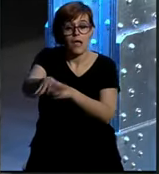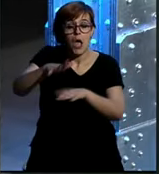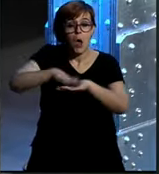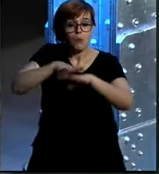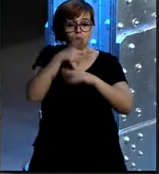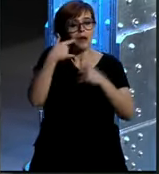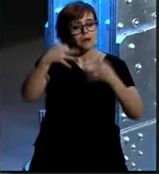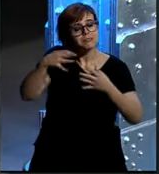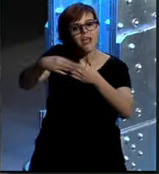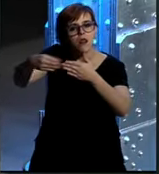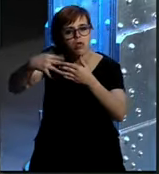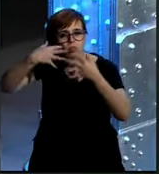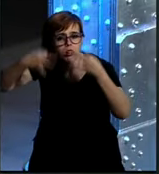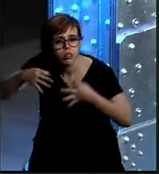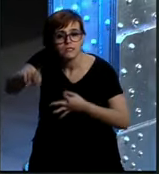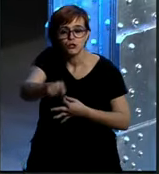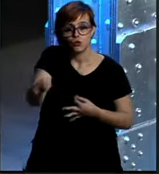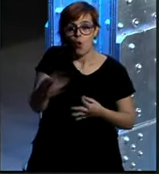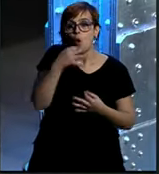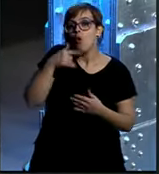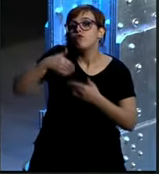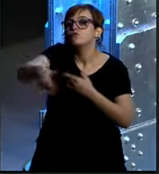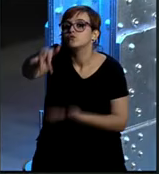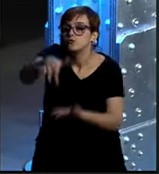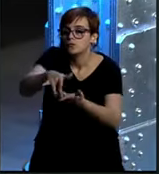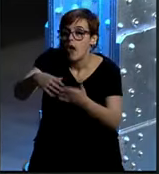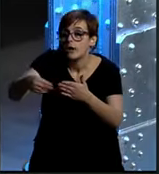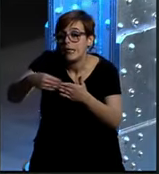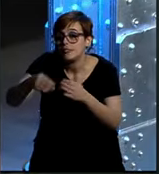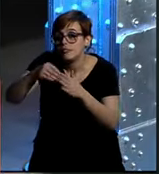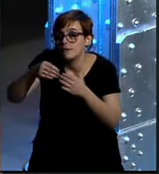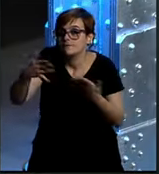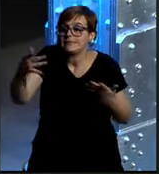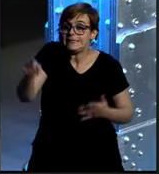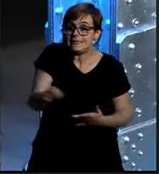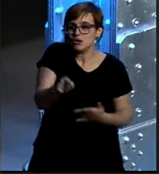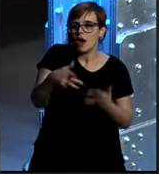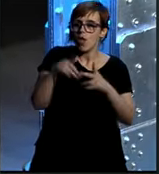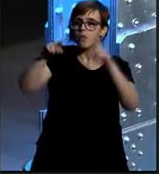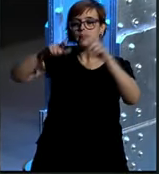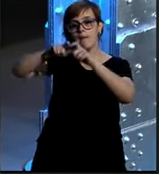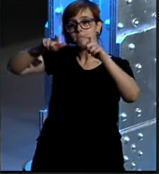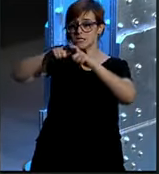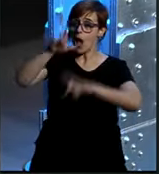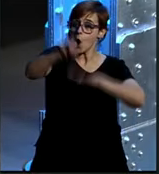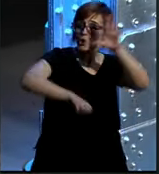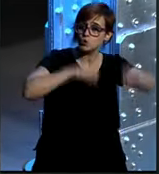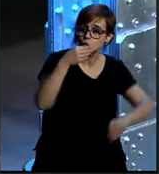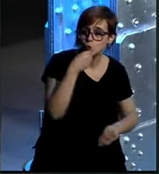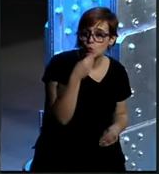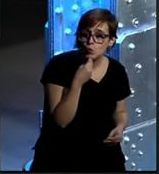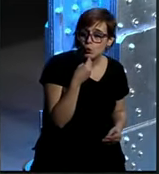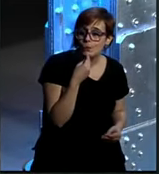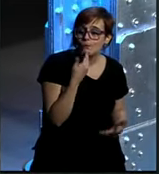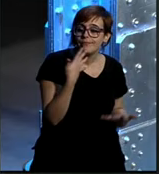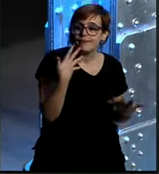influencian a tus clientes o bien porque esas personas puedan ser clientes finales entonces bueno hay otro tipo de empresas de consumo en donde quizá